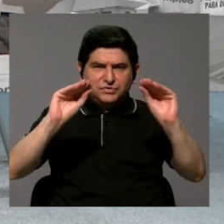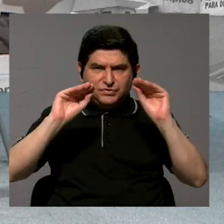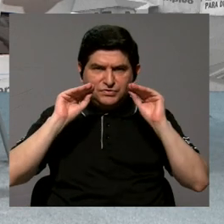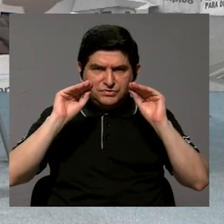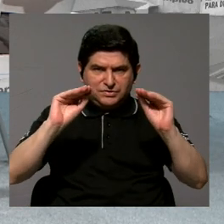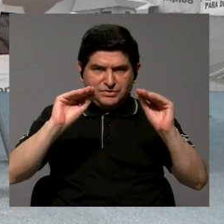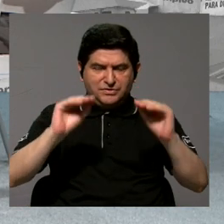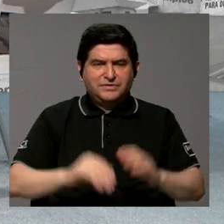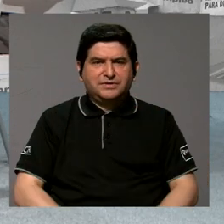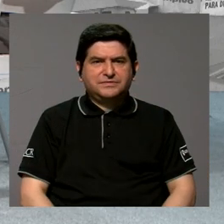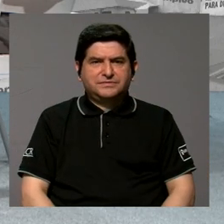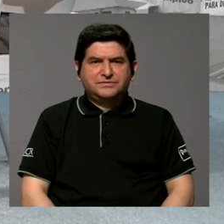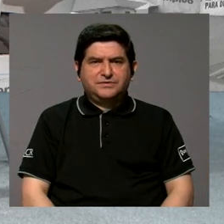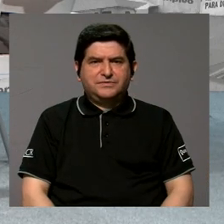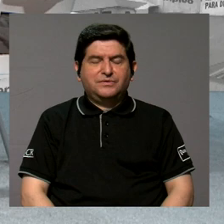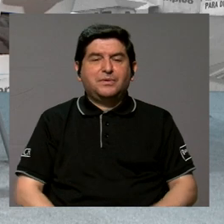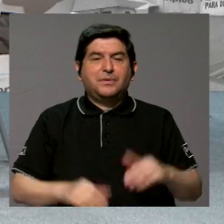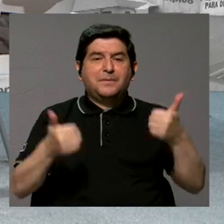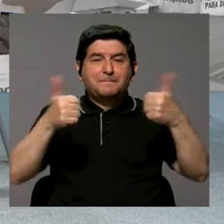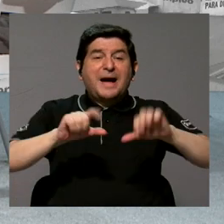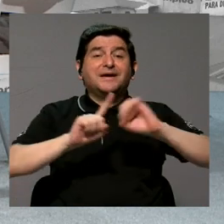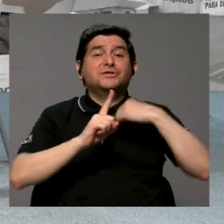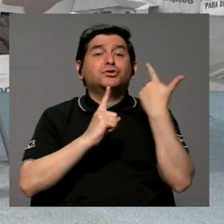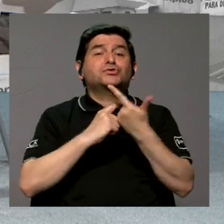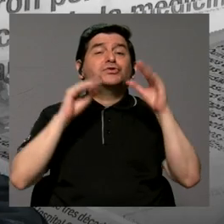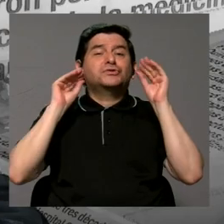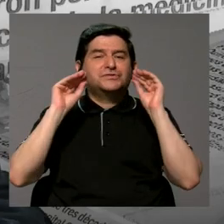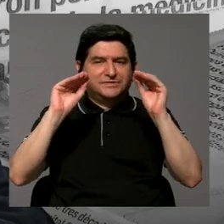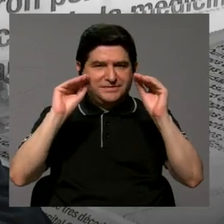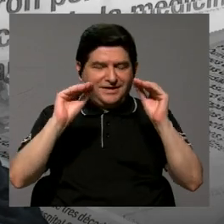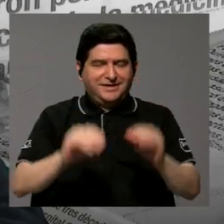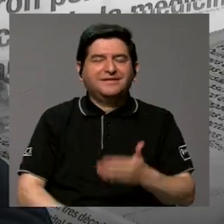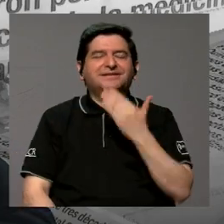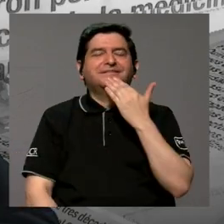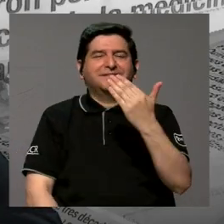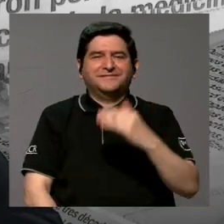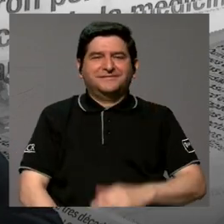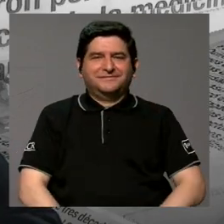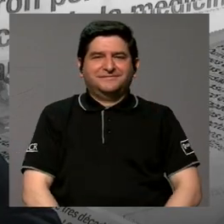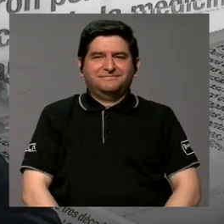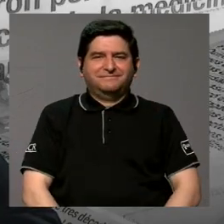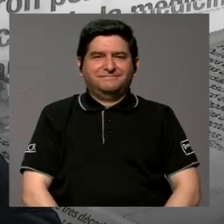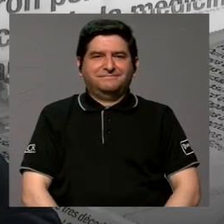educación un pacto social por la educación muchas gracias mucho gusto